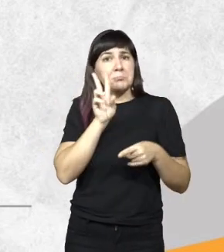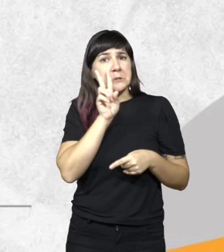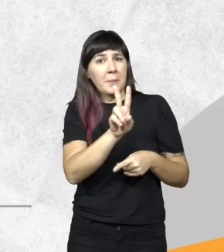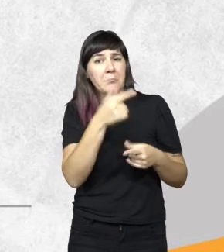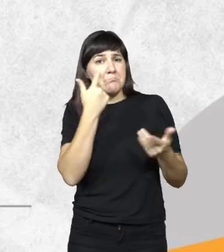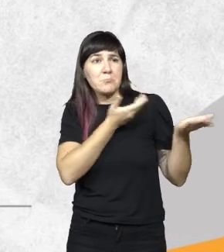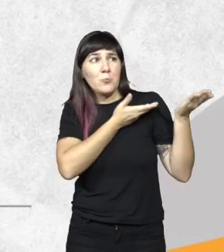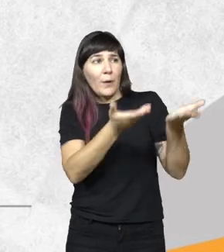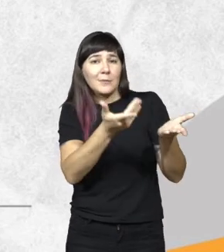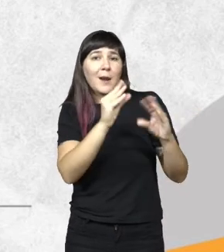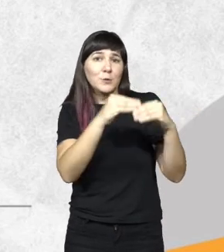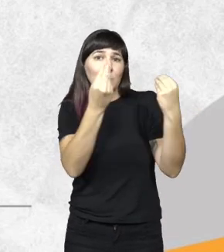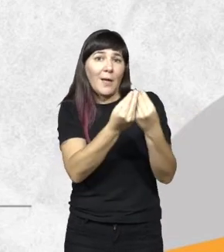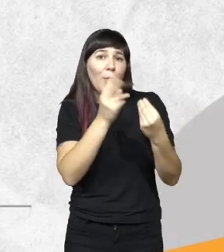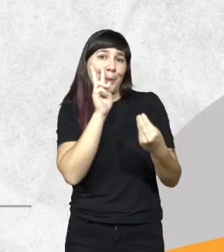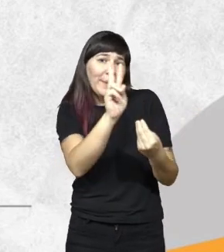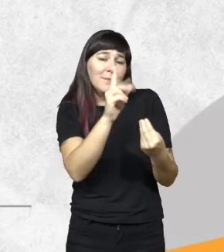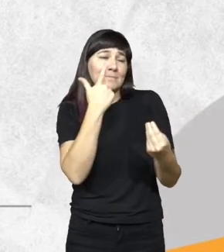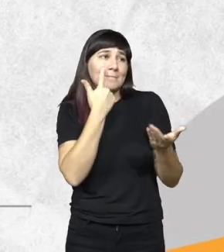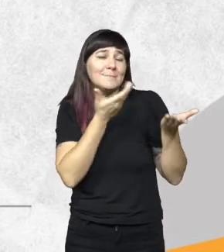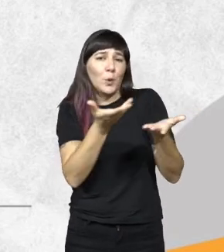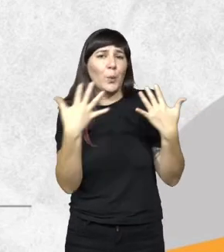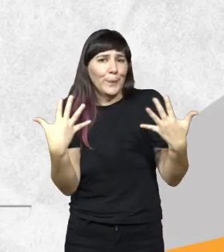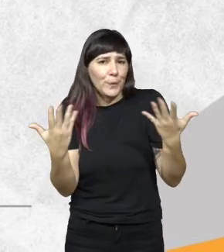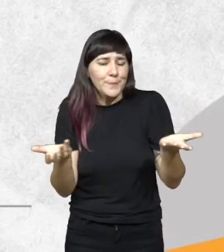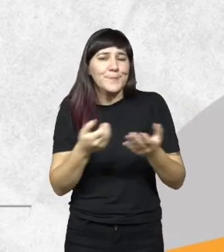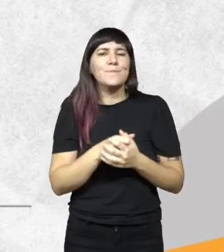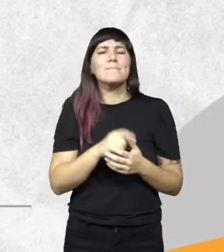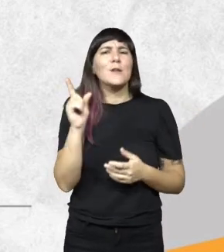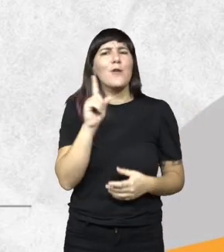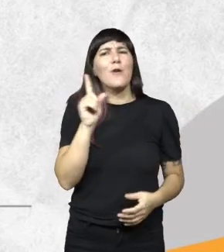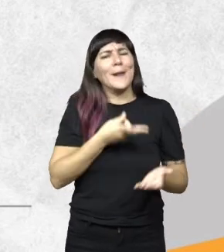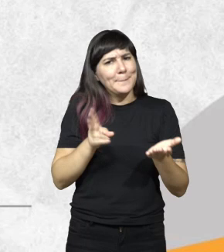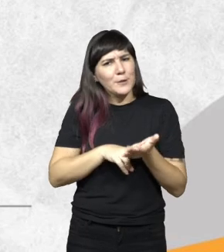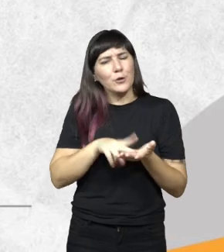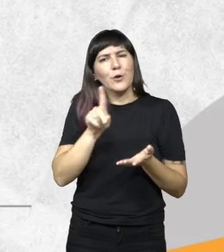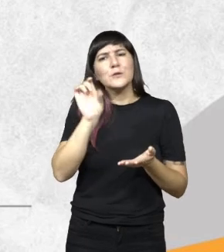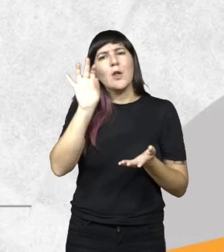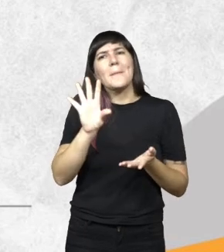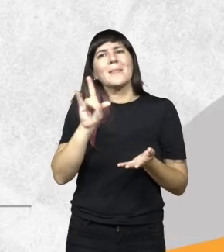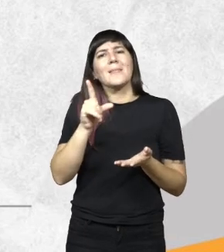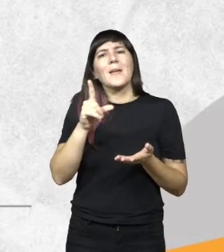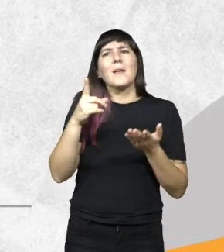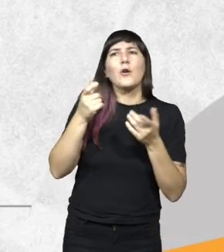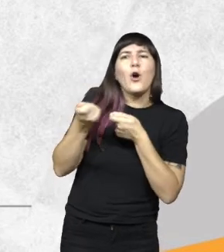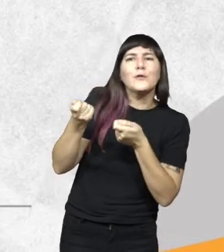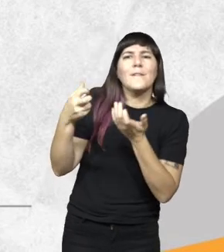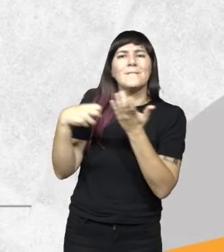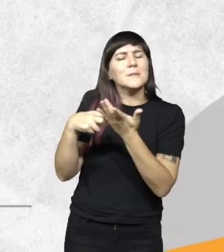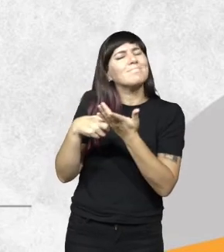resultados se ven a la vista repito no solamente en el control de la fiscalización sino también en el